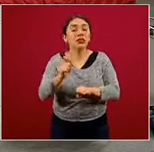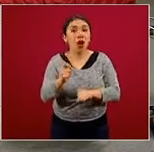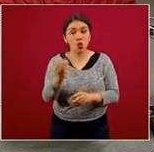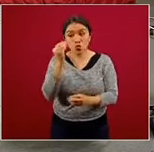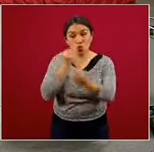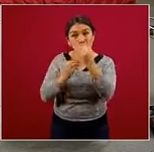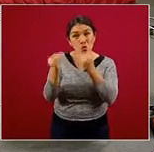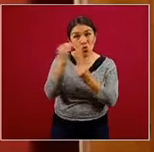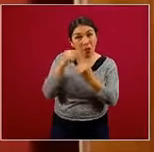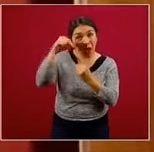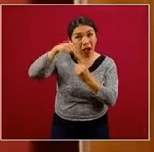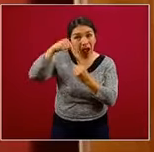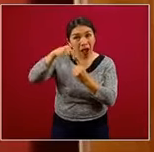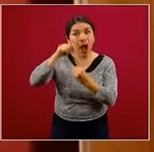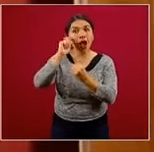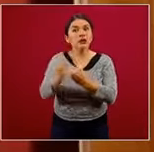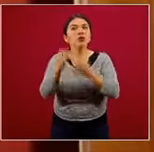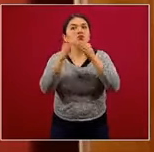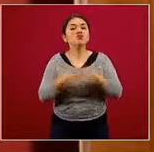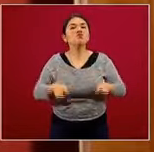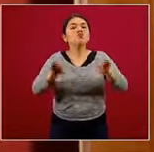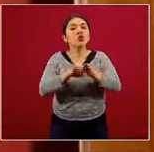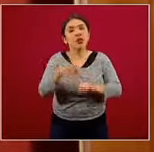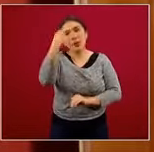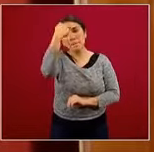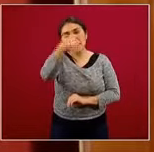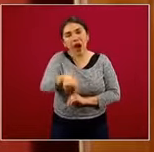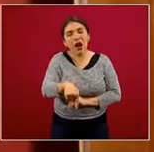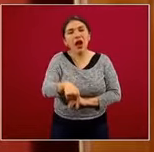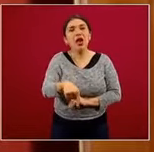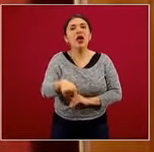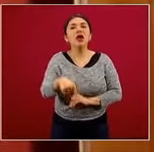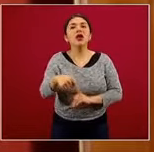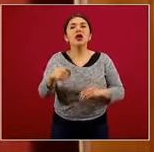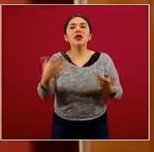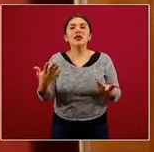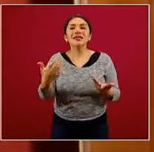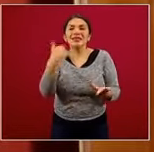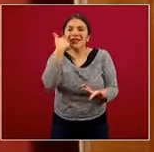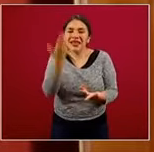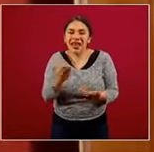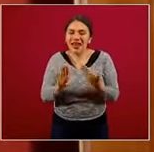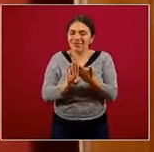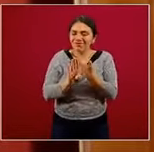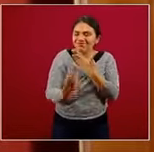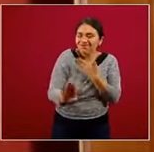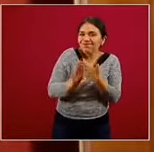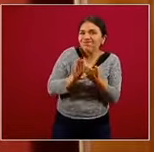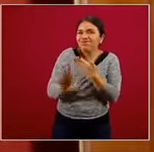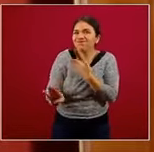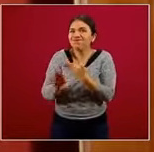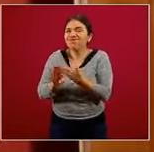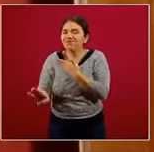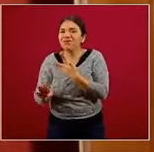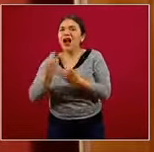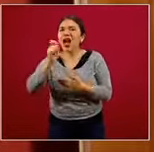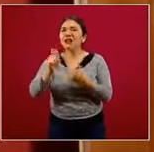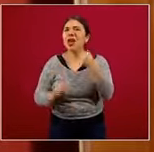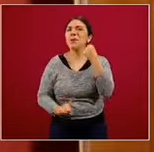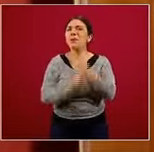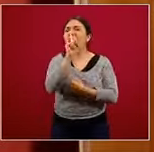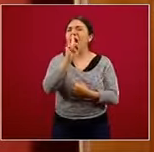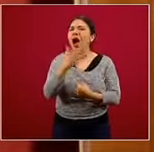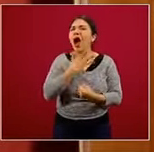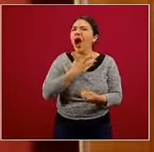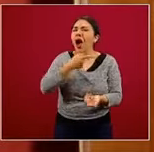nuestra alimentación tiene para tratar de evitar los efectos